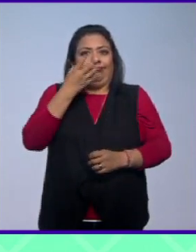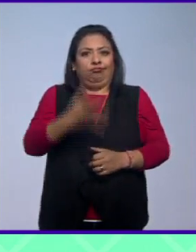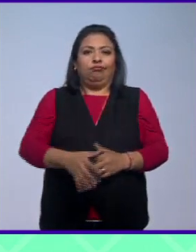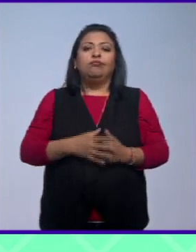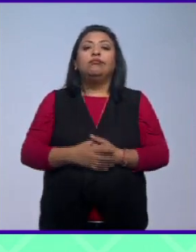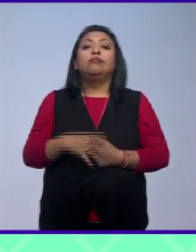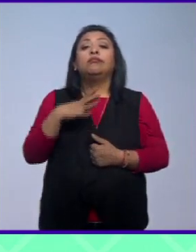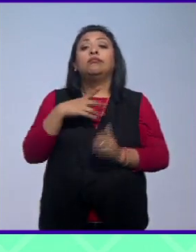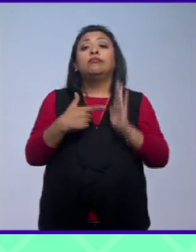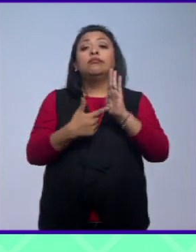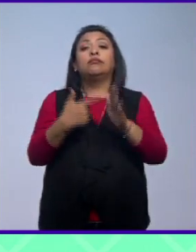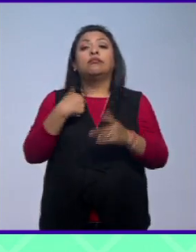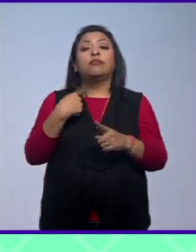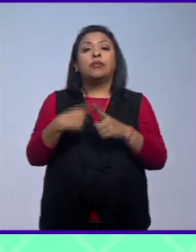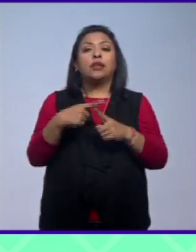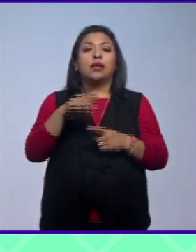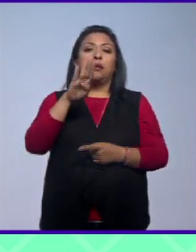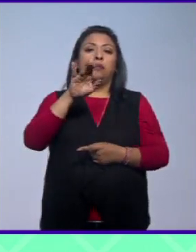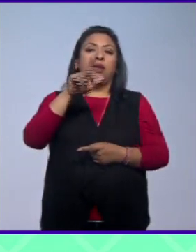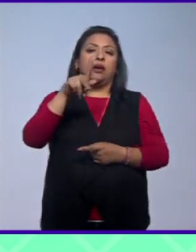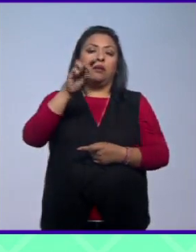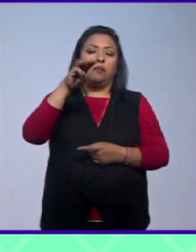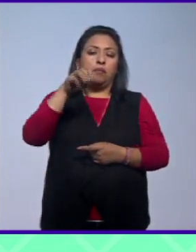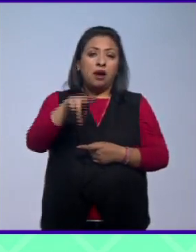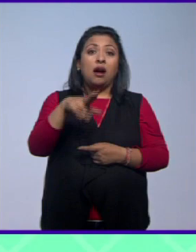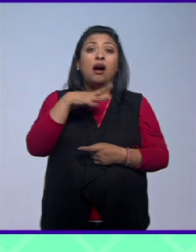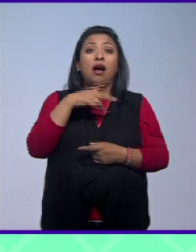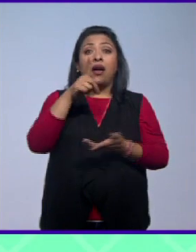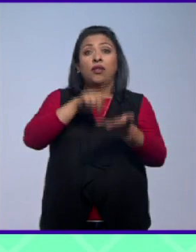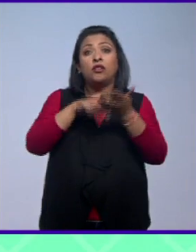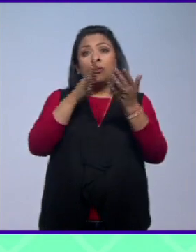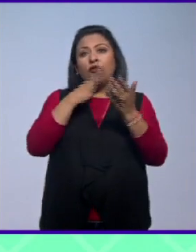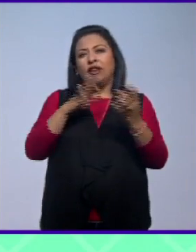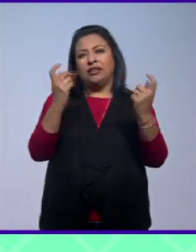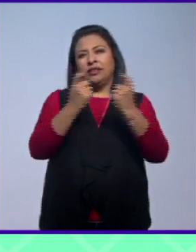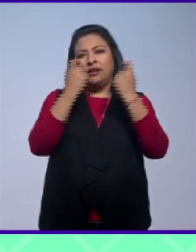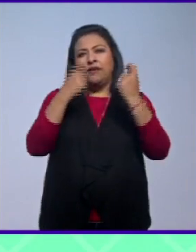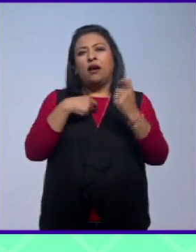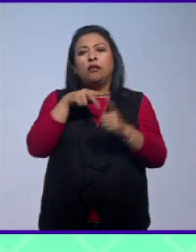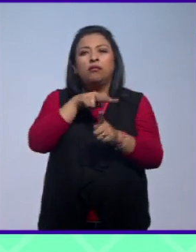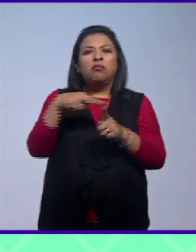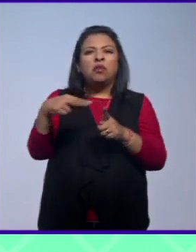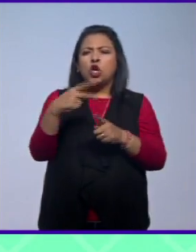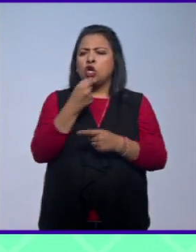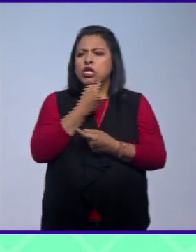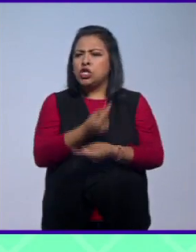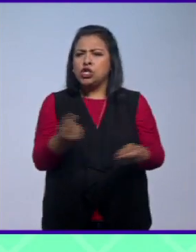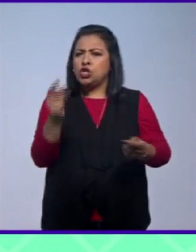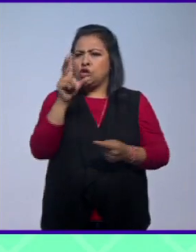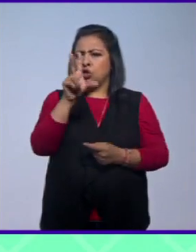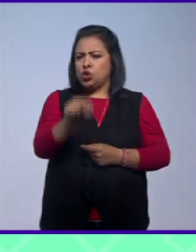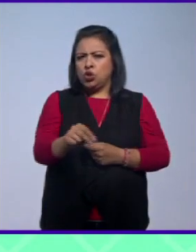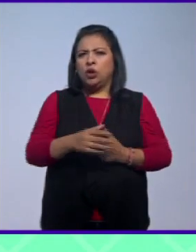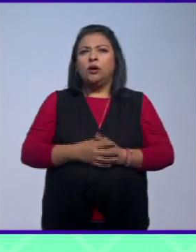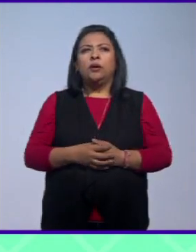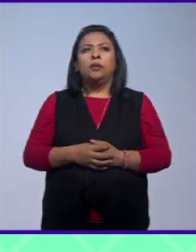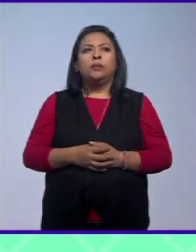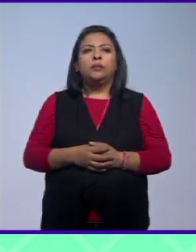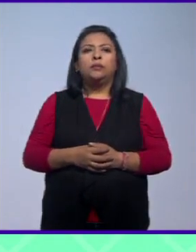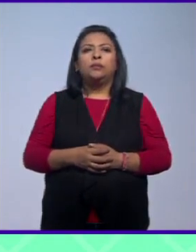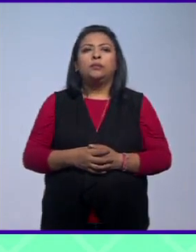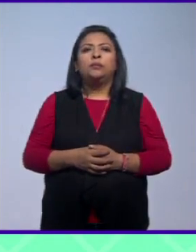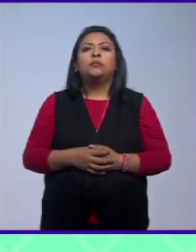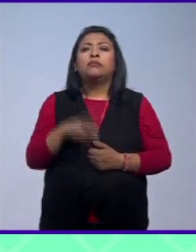La presencia del famoso Bigman otorga al festival un foco dirigido a público no infantil Es divertido para mí